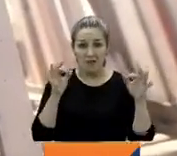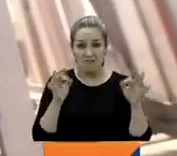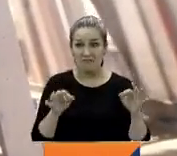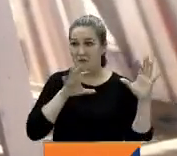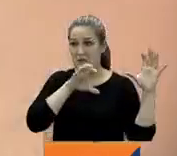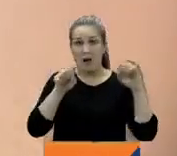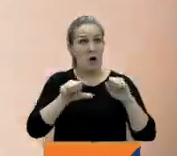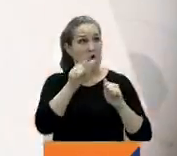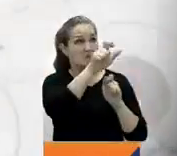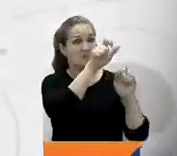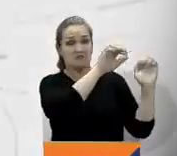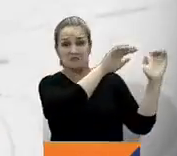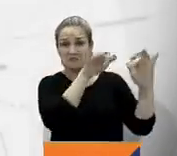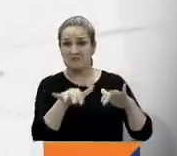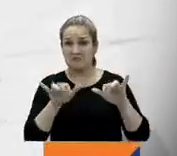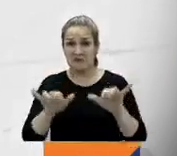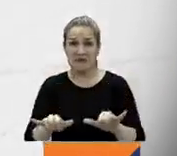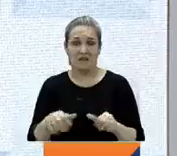ya no podemos hacer nada.